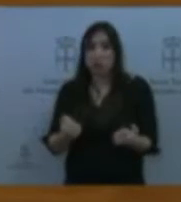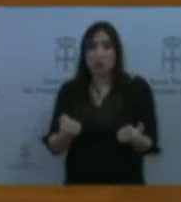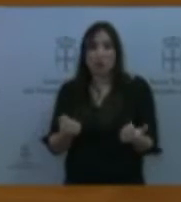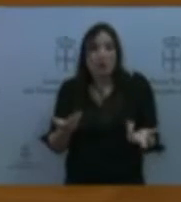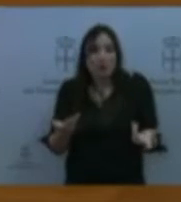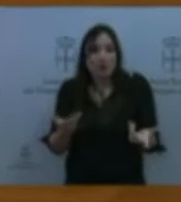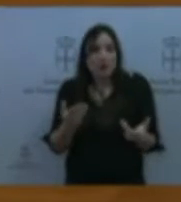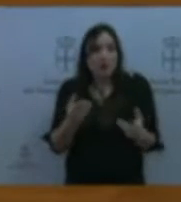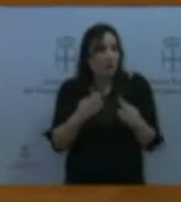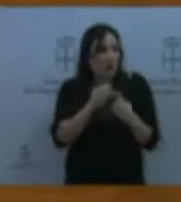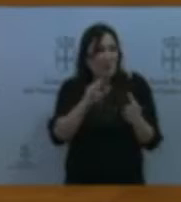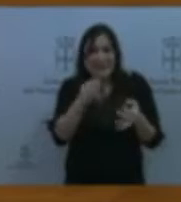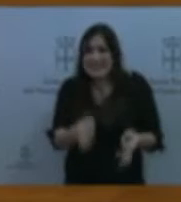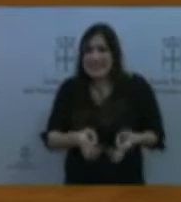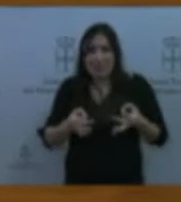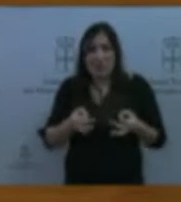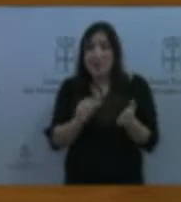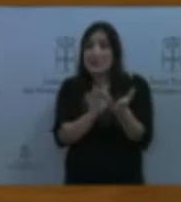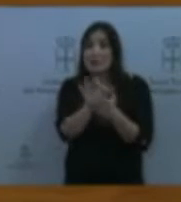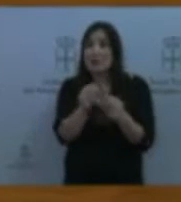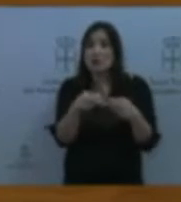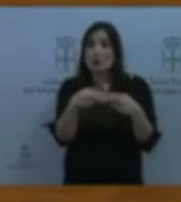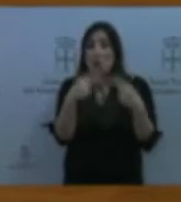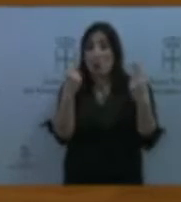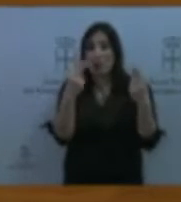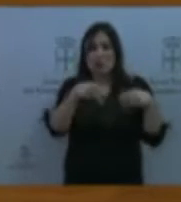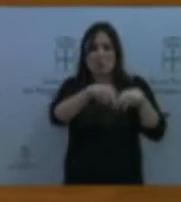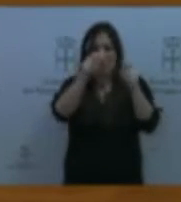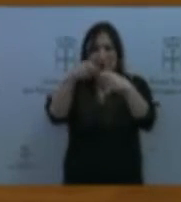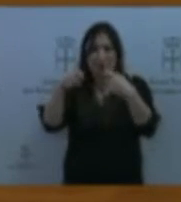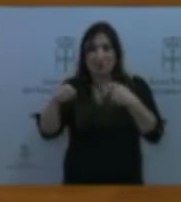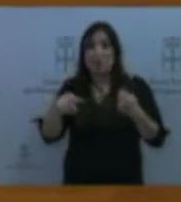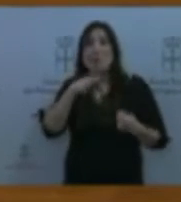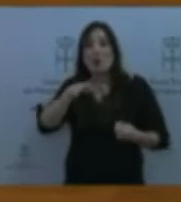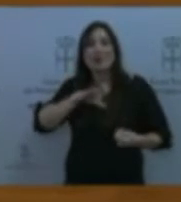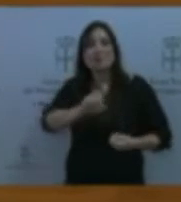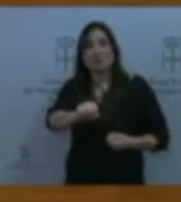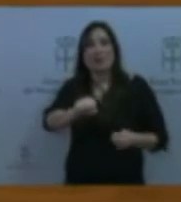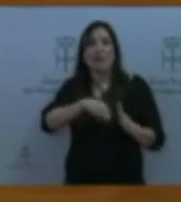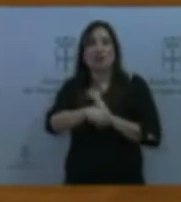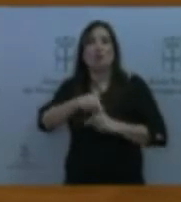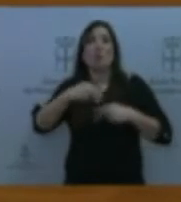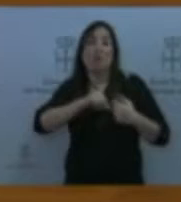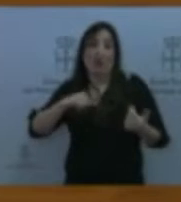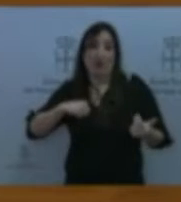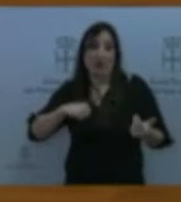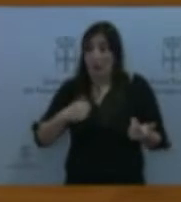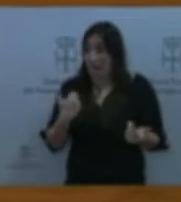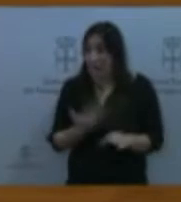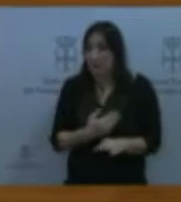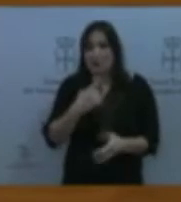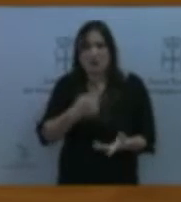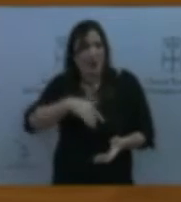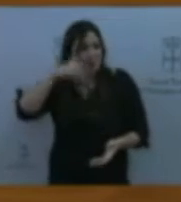servicios públicos para privatizar la gestión de los recursos públicos. Y se dijo hace un momento, y es que es un escándalo, en la Comunidad de Madrid las viviendas